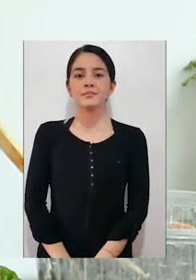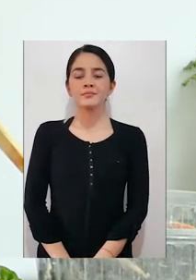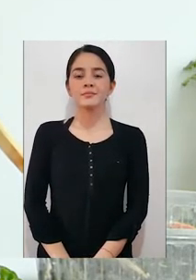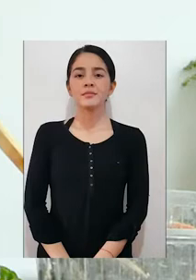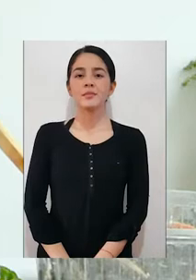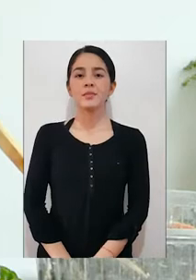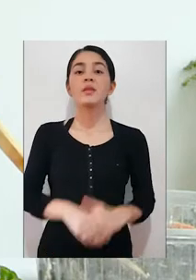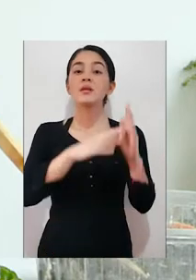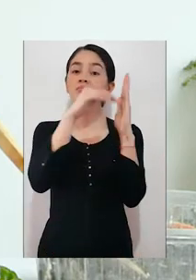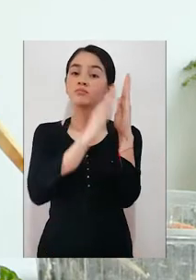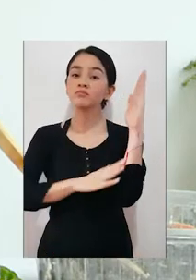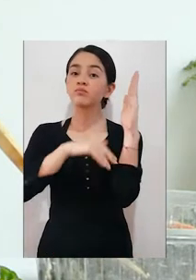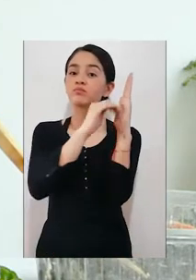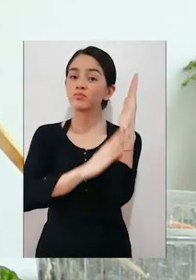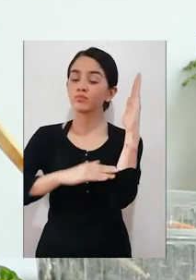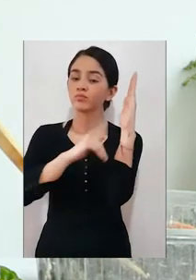damos hasta abajo